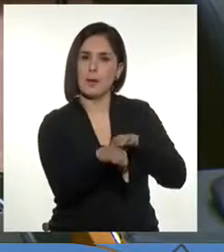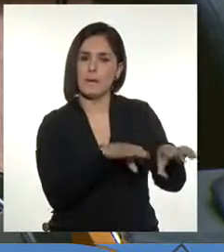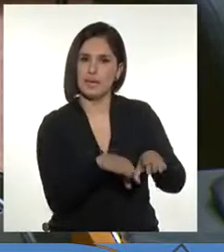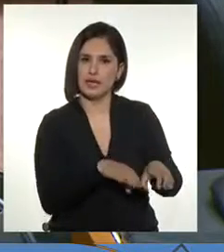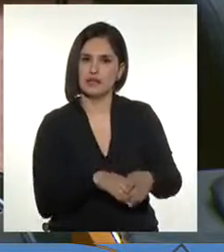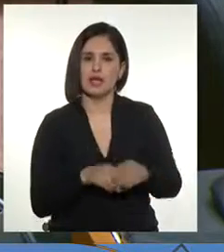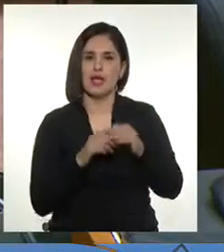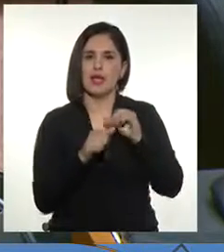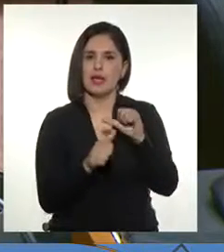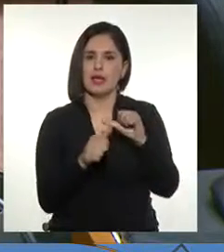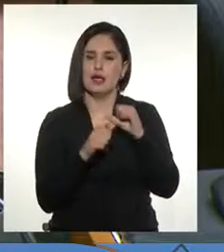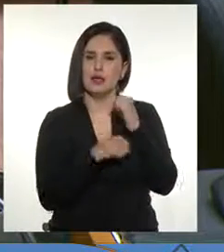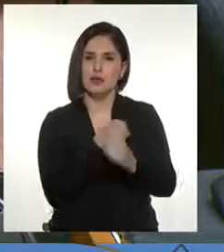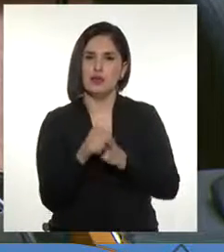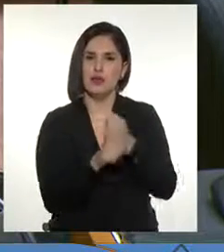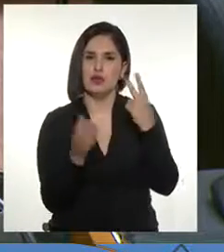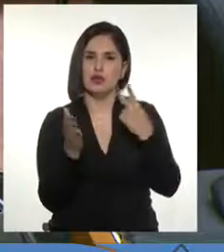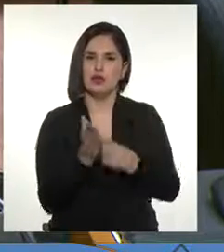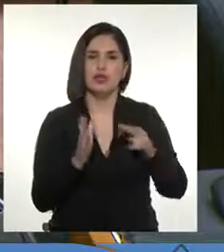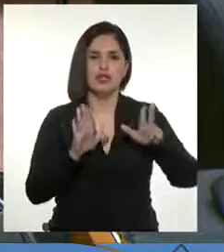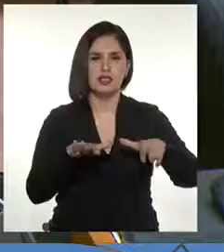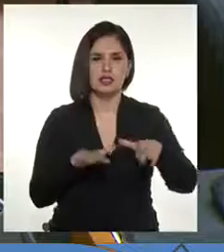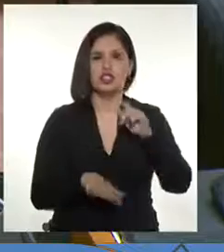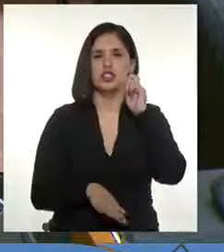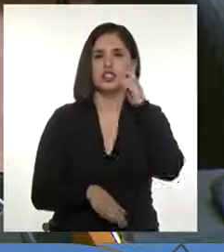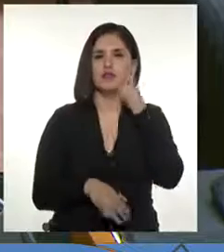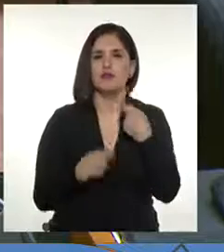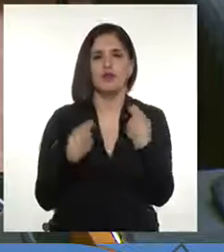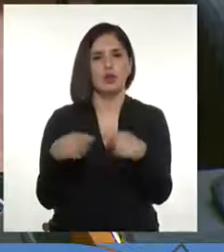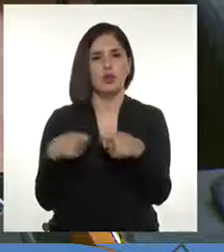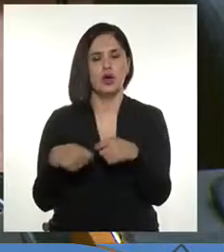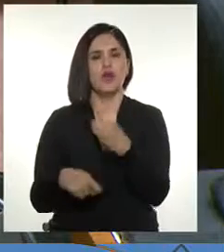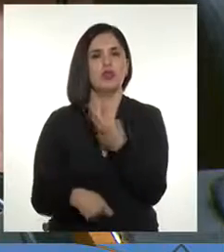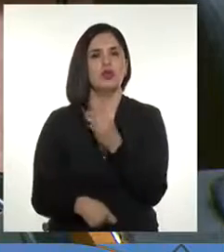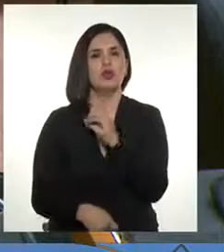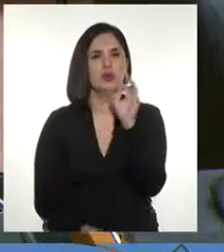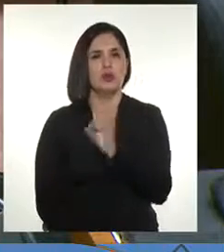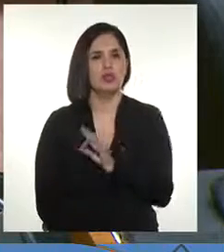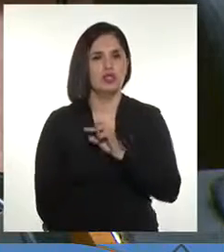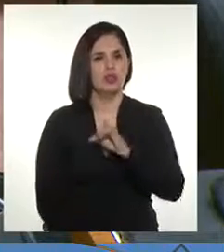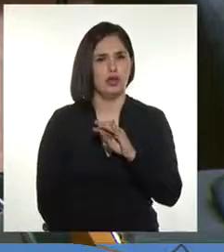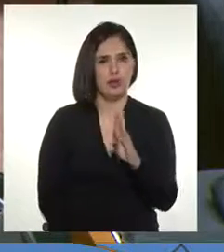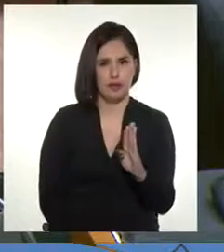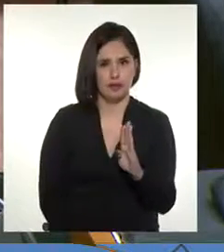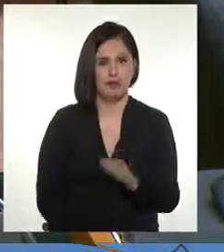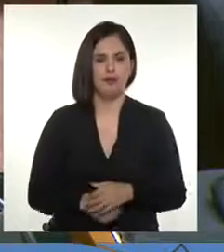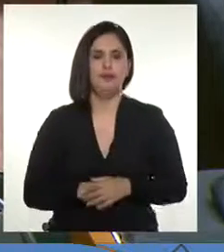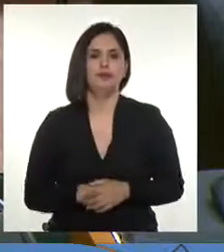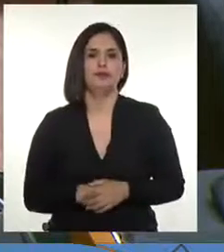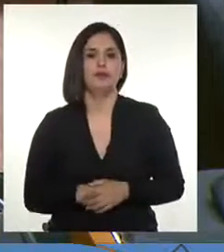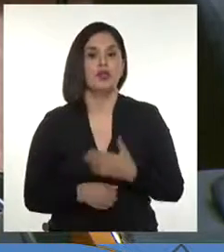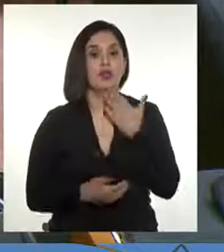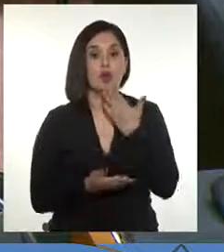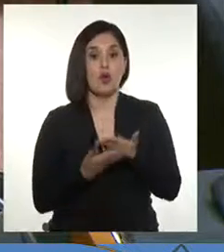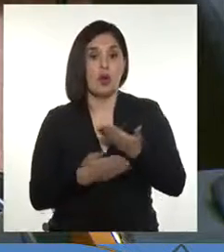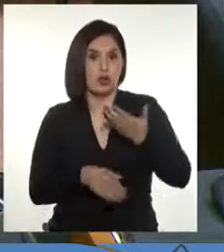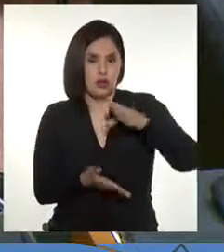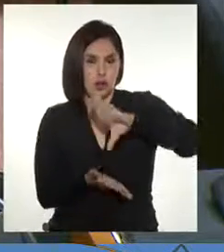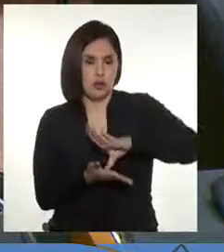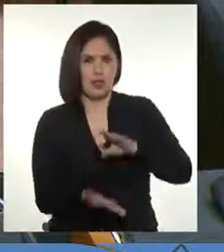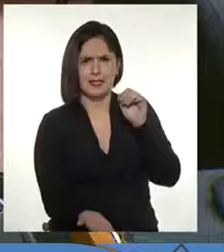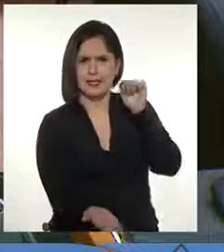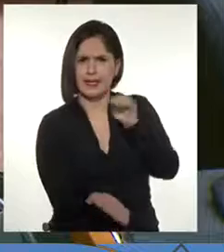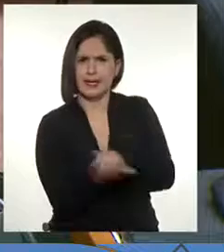2018 significaron un gasto tributario de un 3% del PIB. A estas alturas, cuando hay un país que reclama